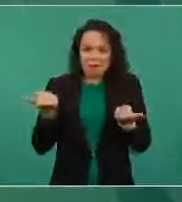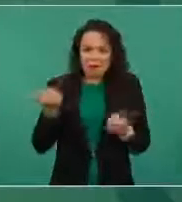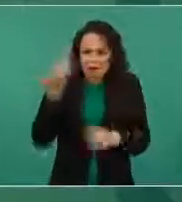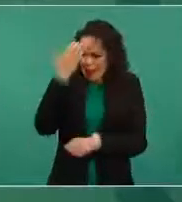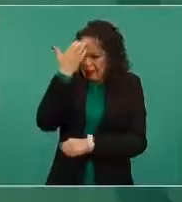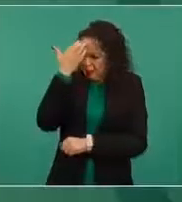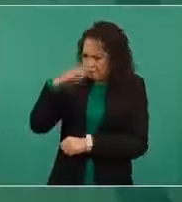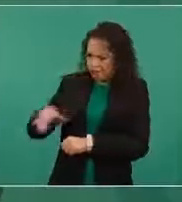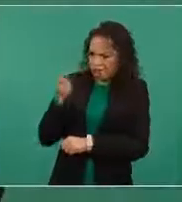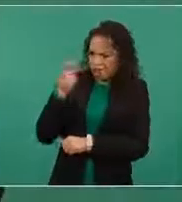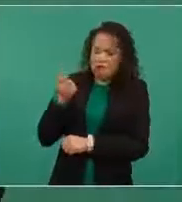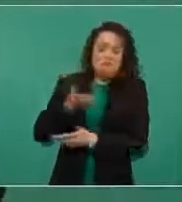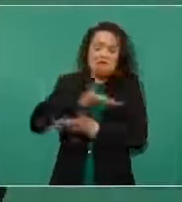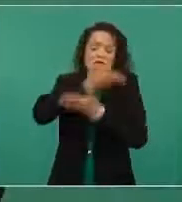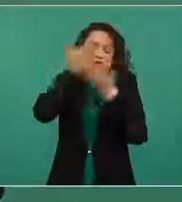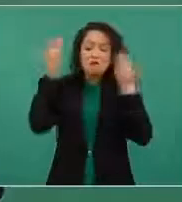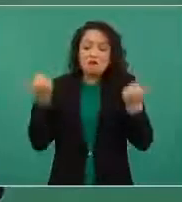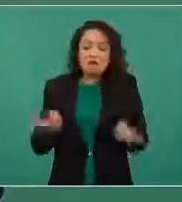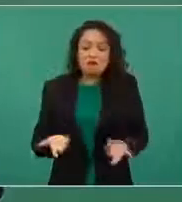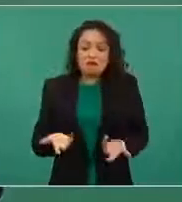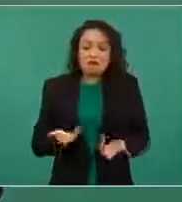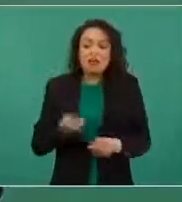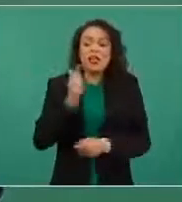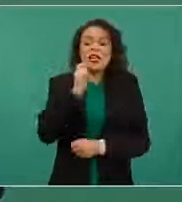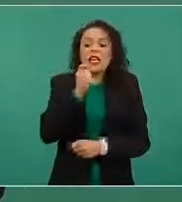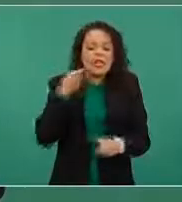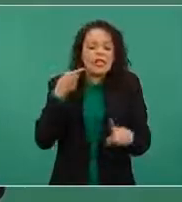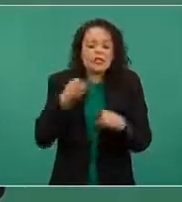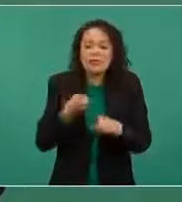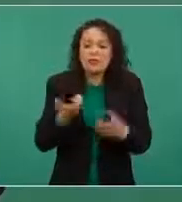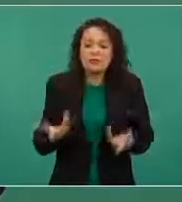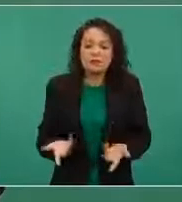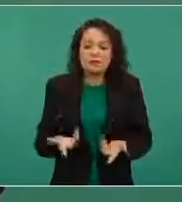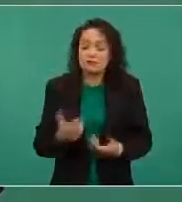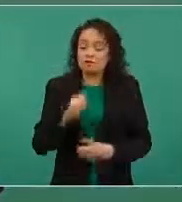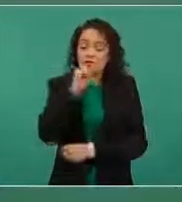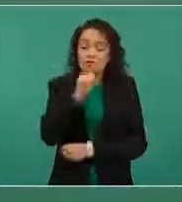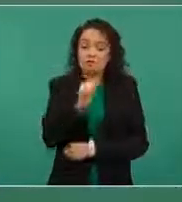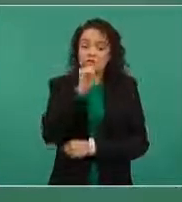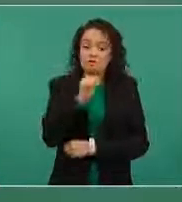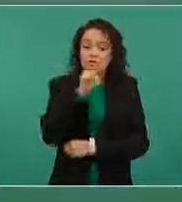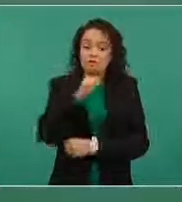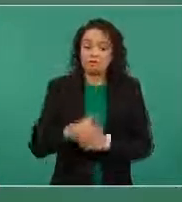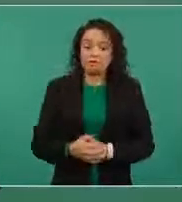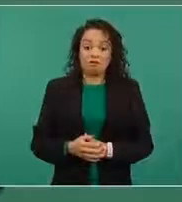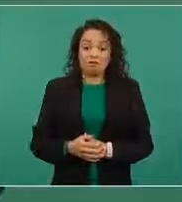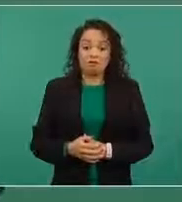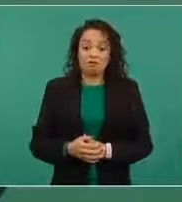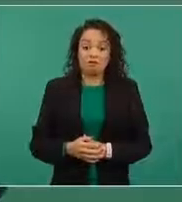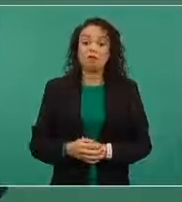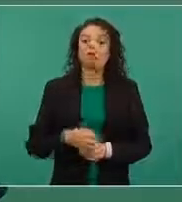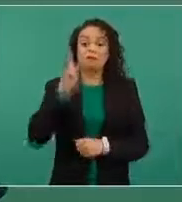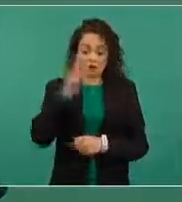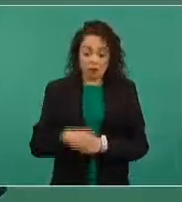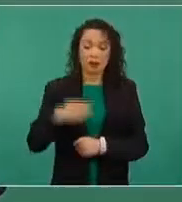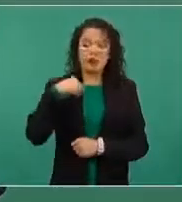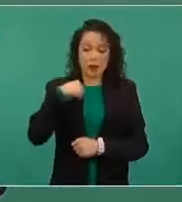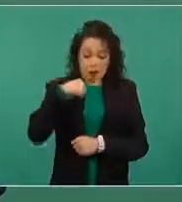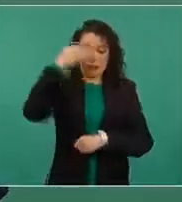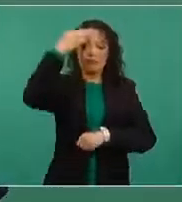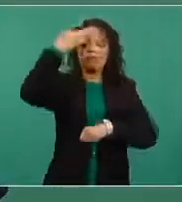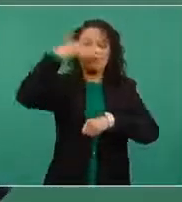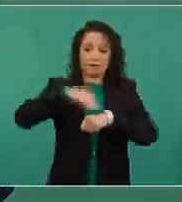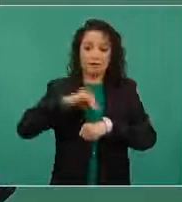de qué se trataba. Lo tengo muy presente porque